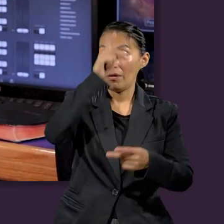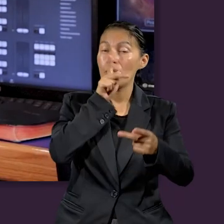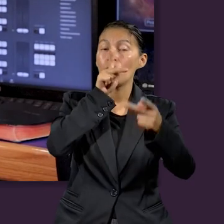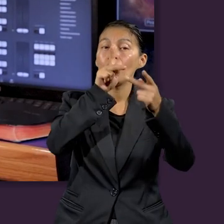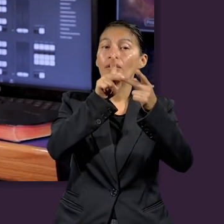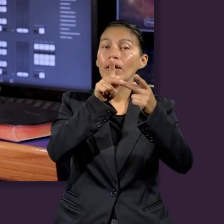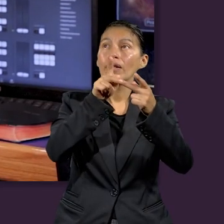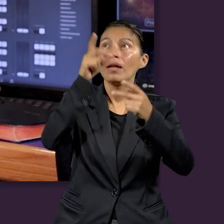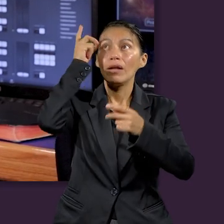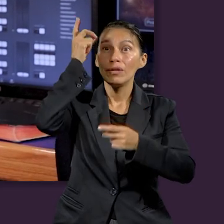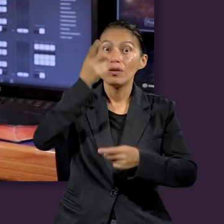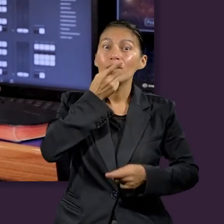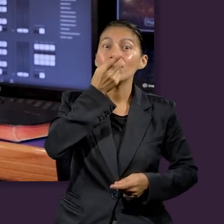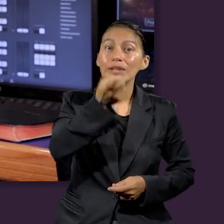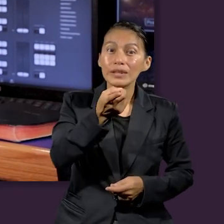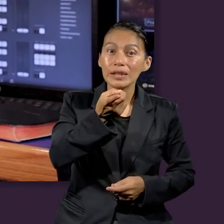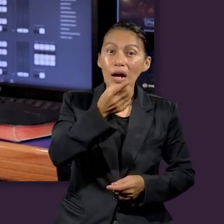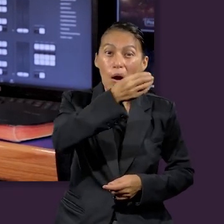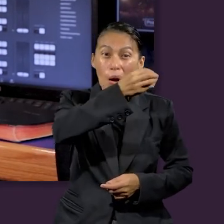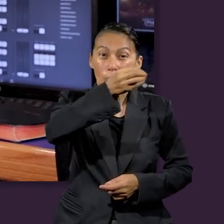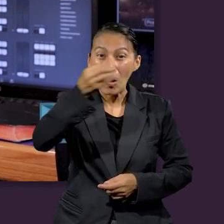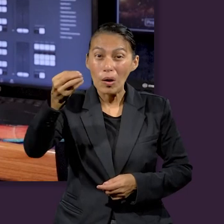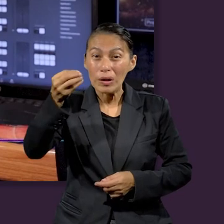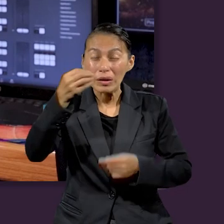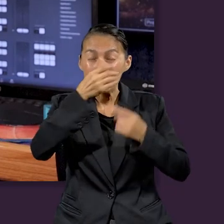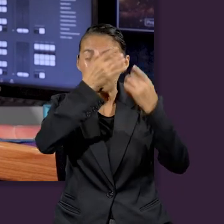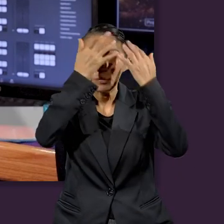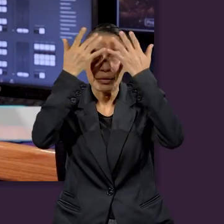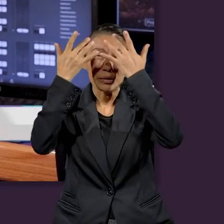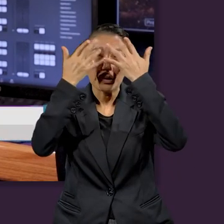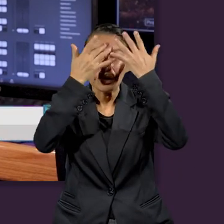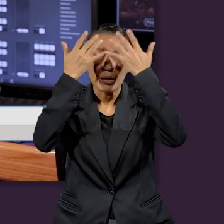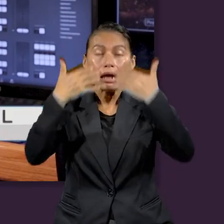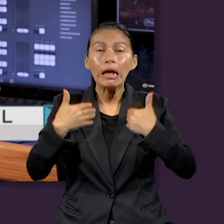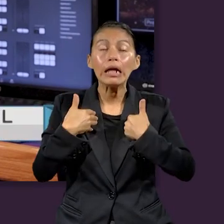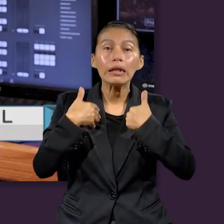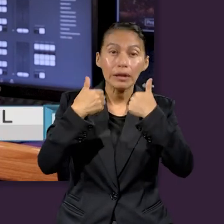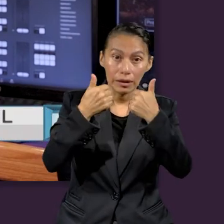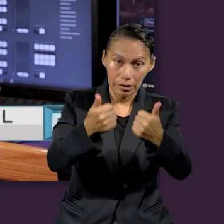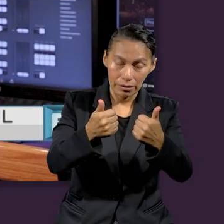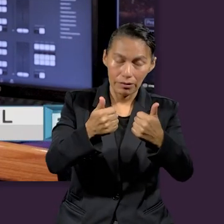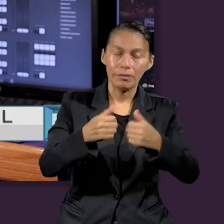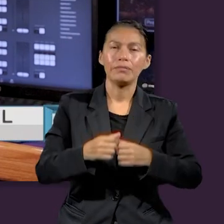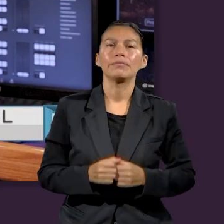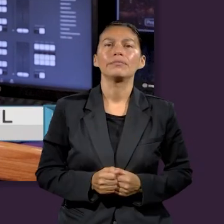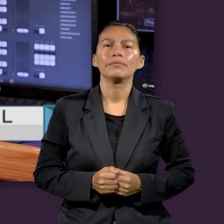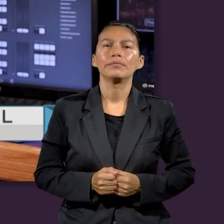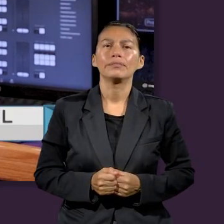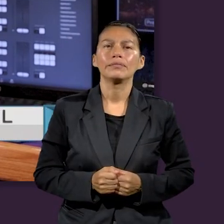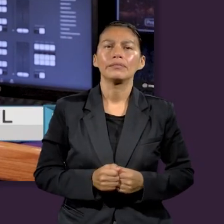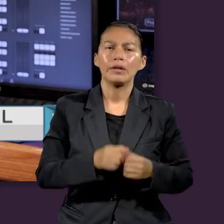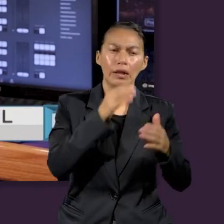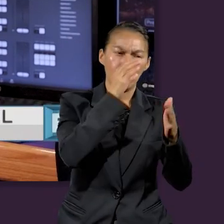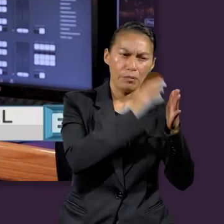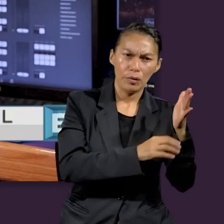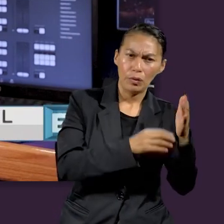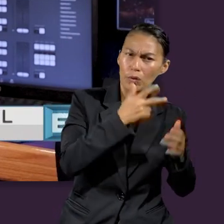Al profeta Daniel se le dice, entiende la orden y entiende la visión.